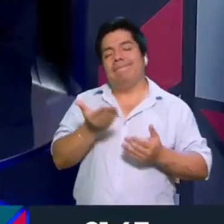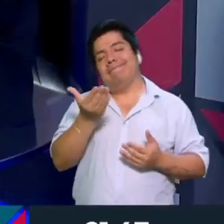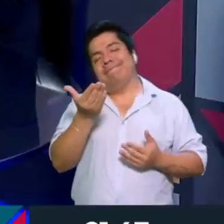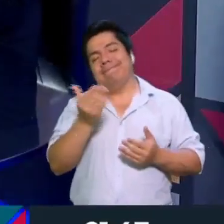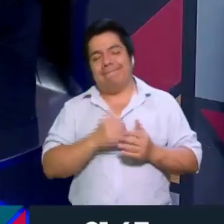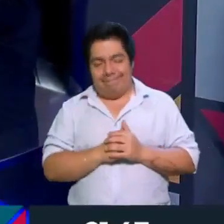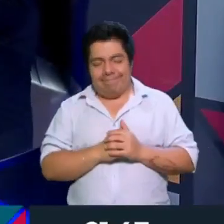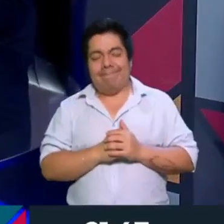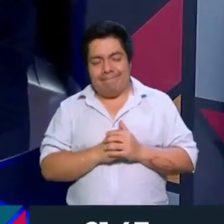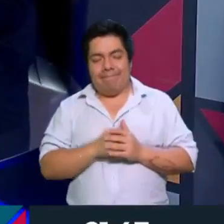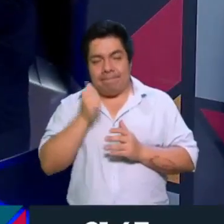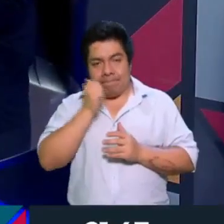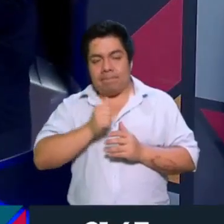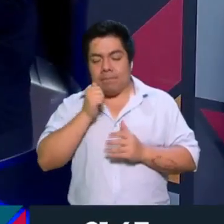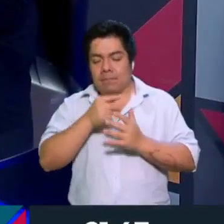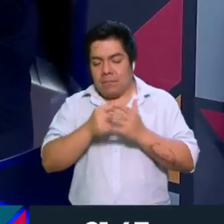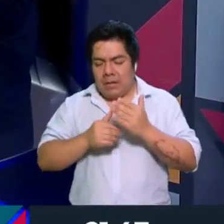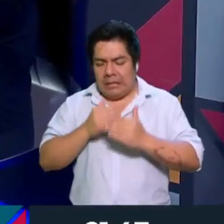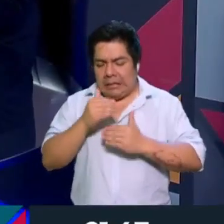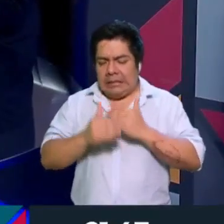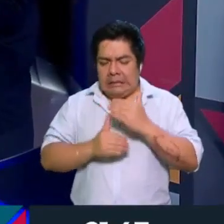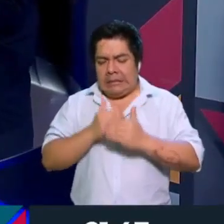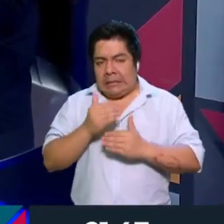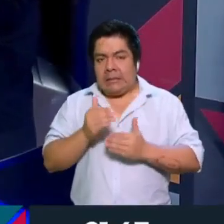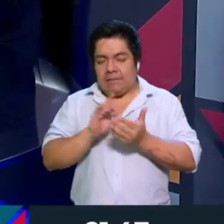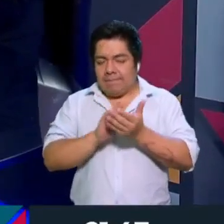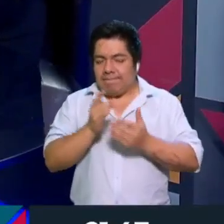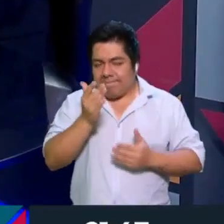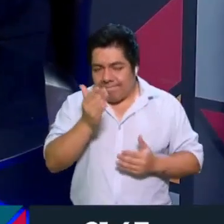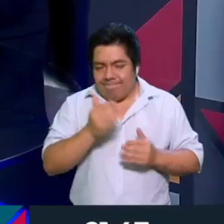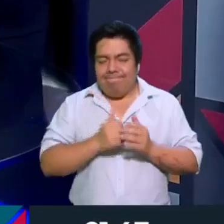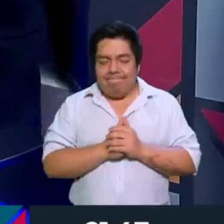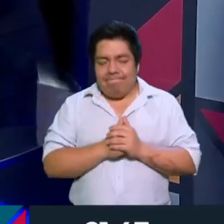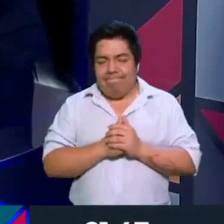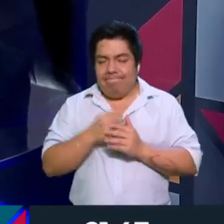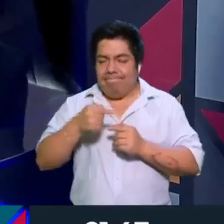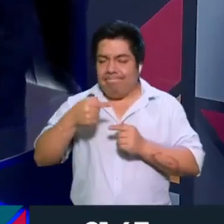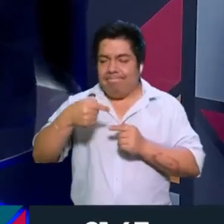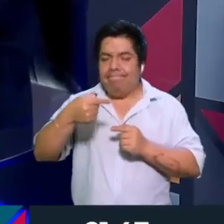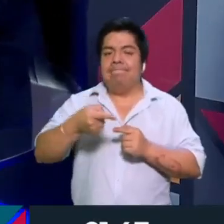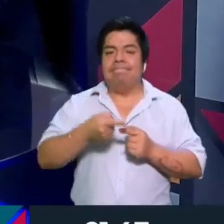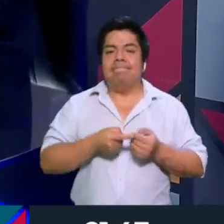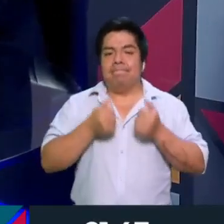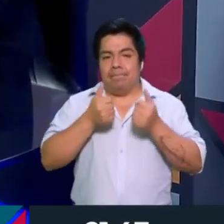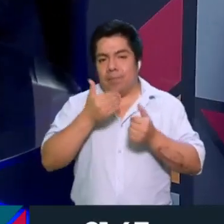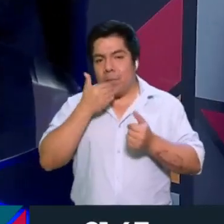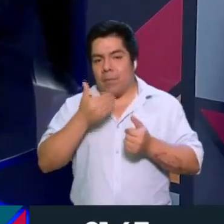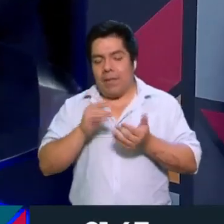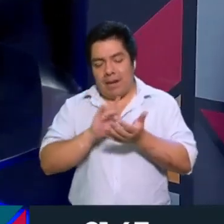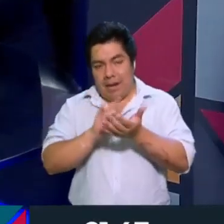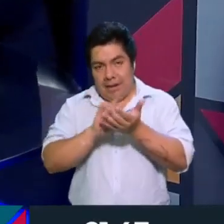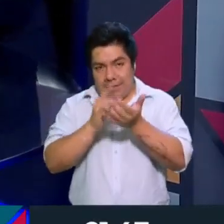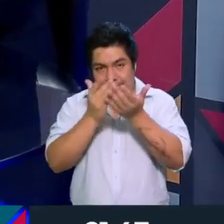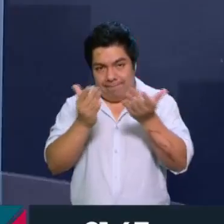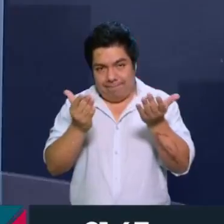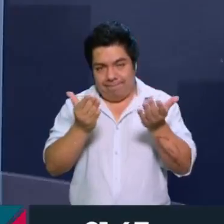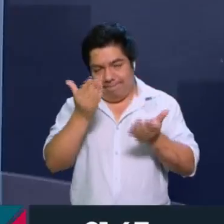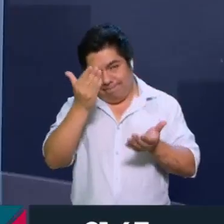micrófonos abiertos siempre estaremos muy pendientes de cómo avanza esta iniciativa. Cuente aquí con nosotros para hablar de cómo se va dando el proceso. Muchísimas gracias. Muchas gracias. Nosotros